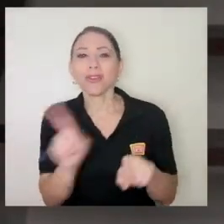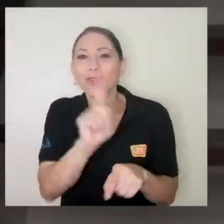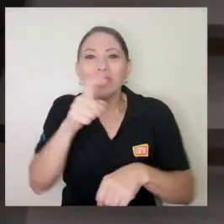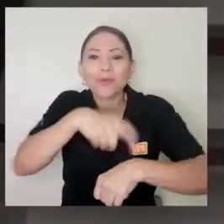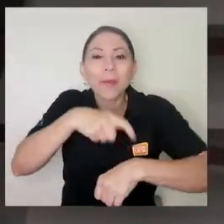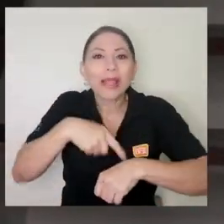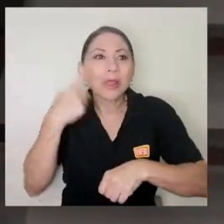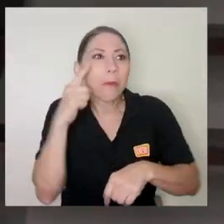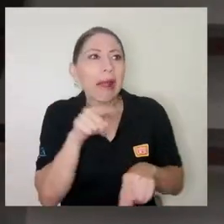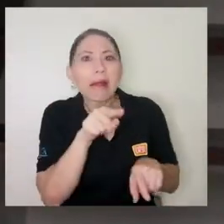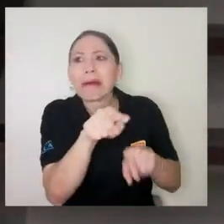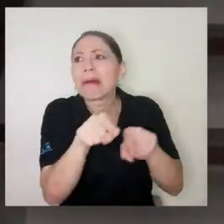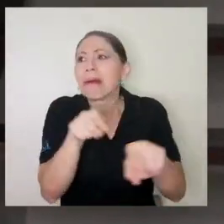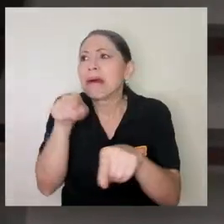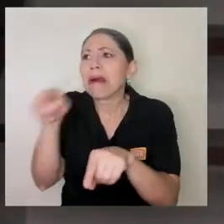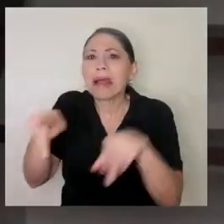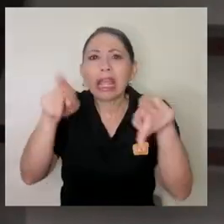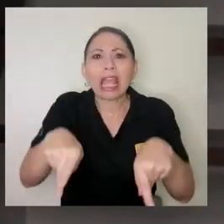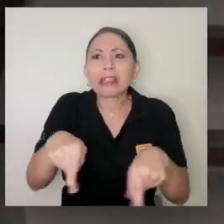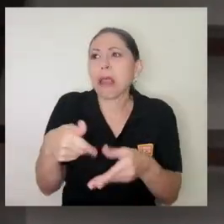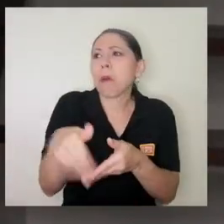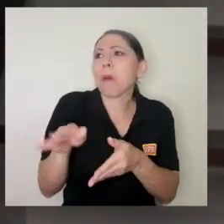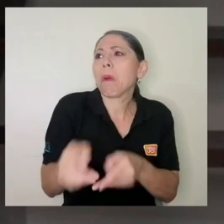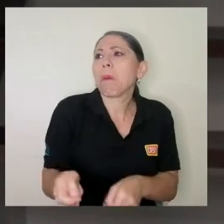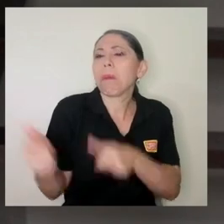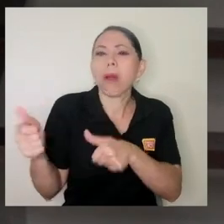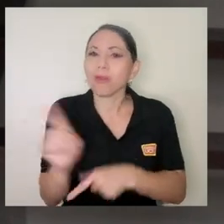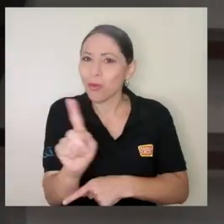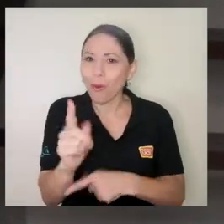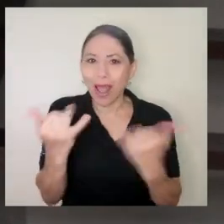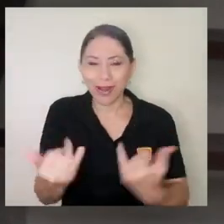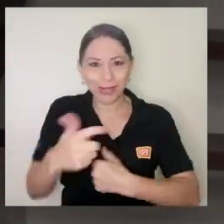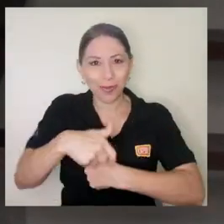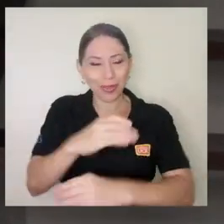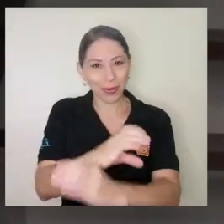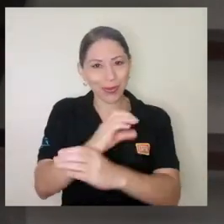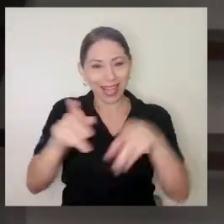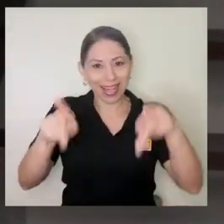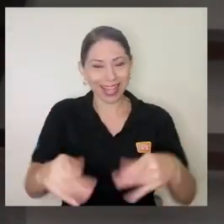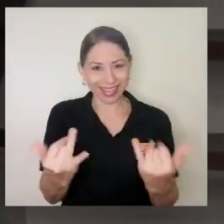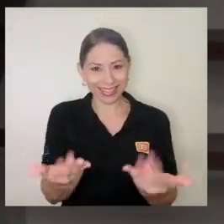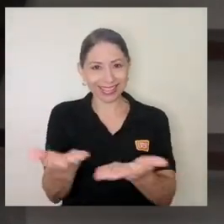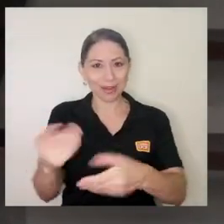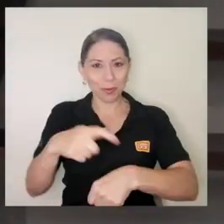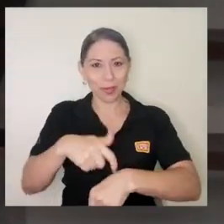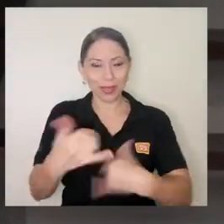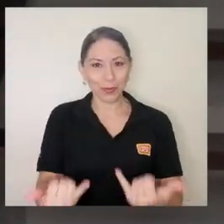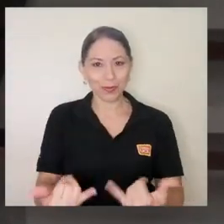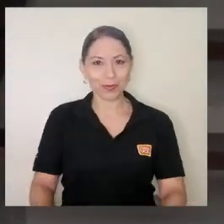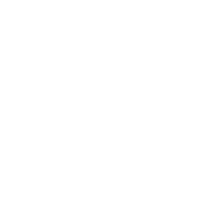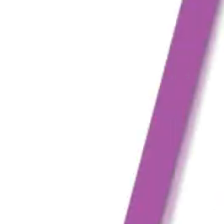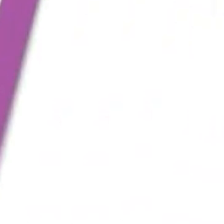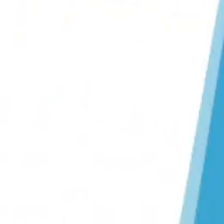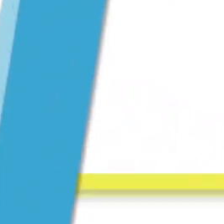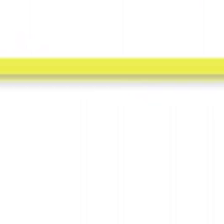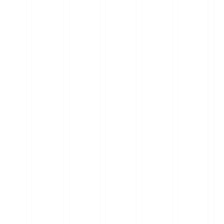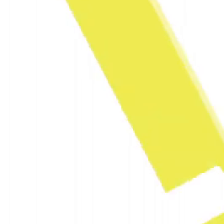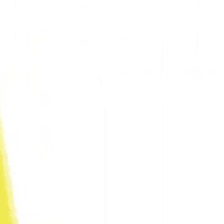perseguir a gente echar gente es momento para cuidar a la gente ese es el momento que